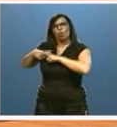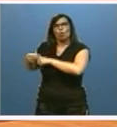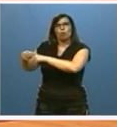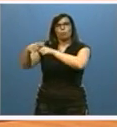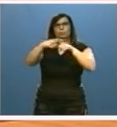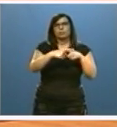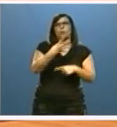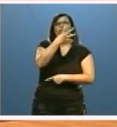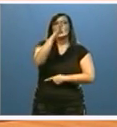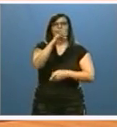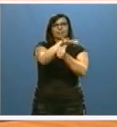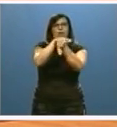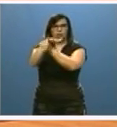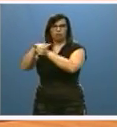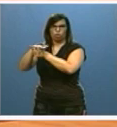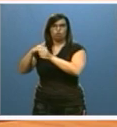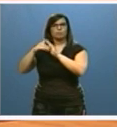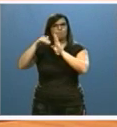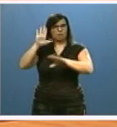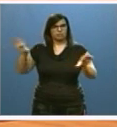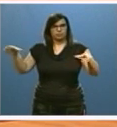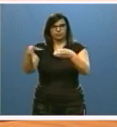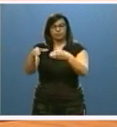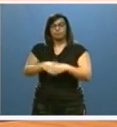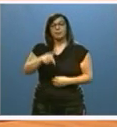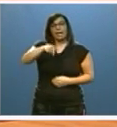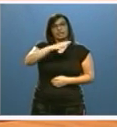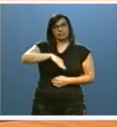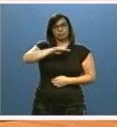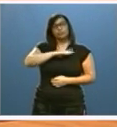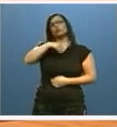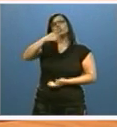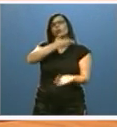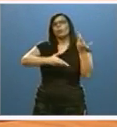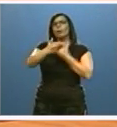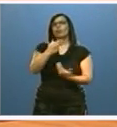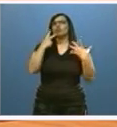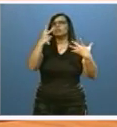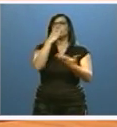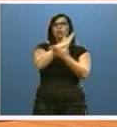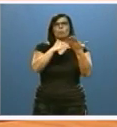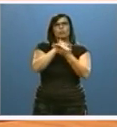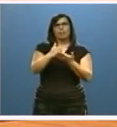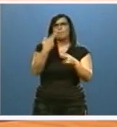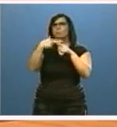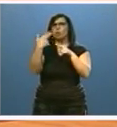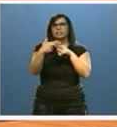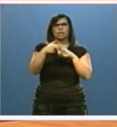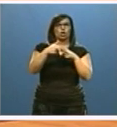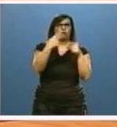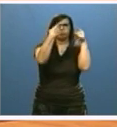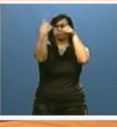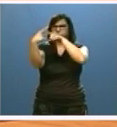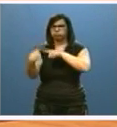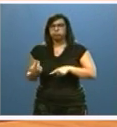más de 40 regiones. En el ámbito nacional estamos colaborando con otras siete comunidades de todo signo político a través